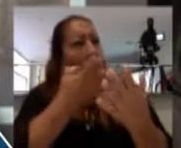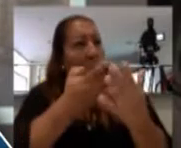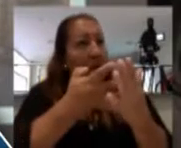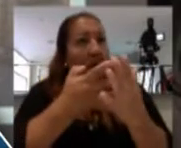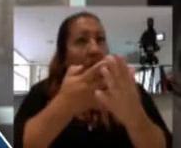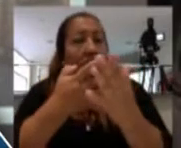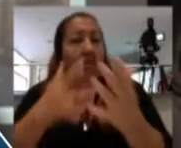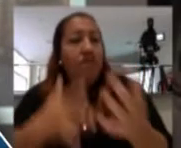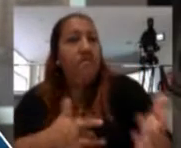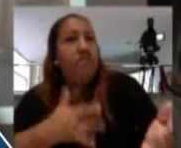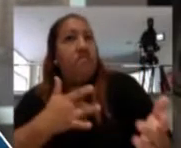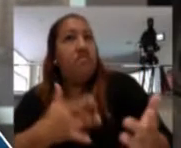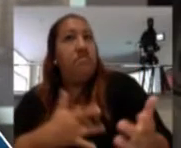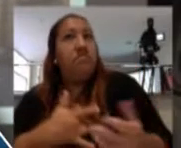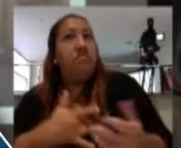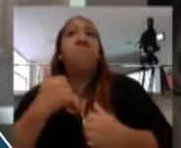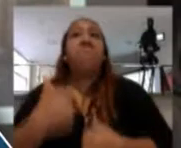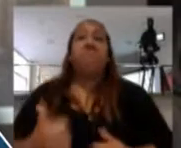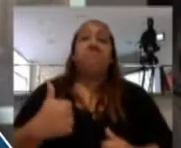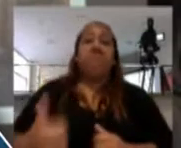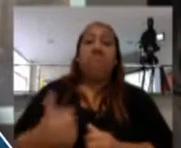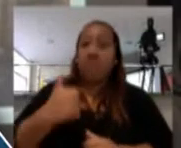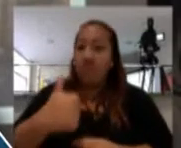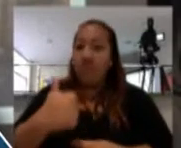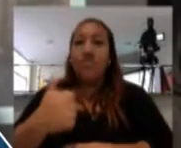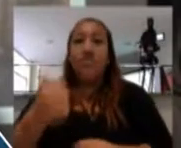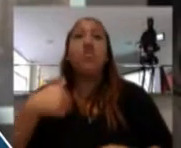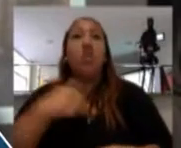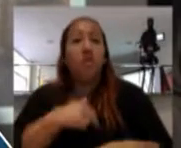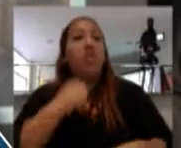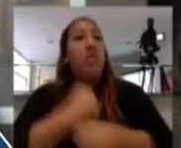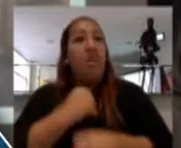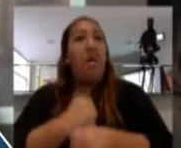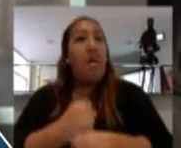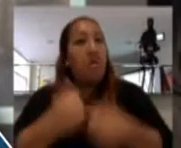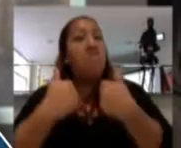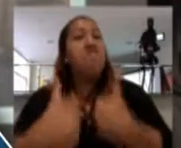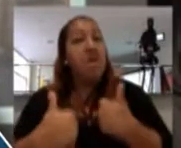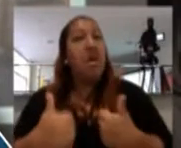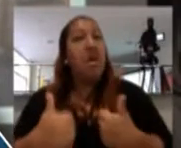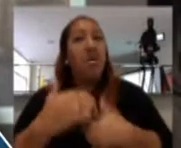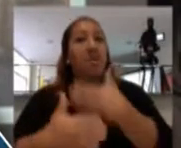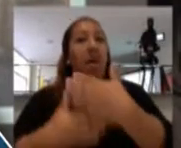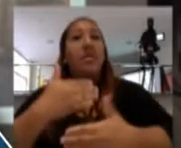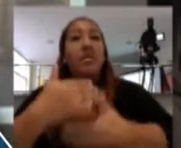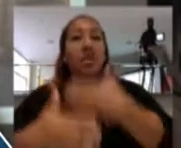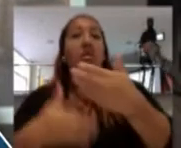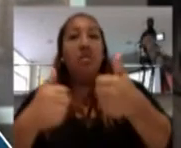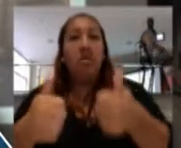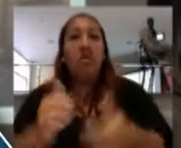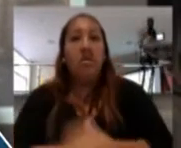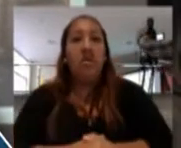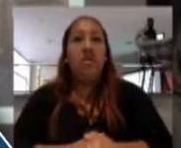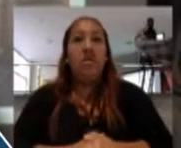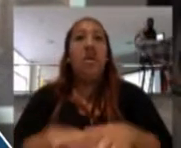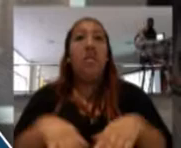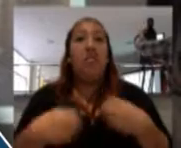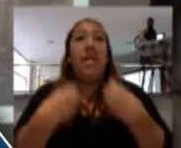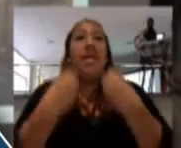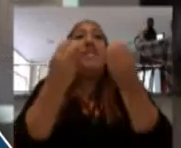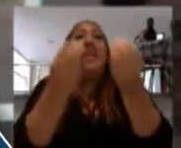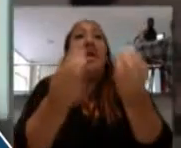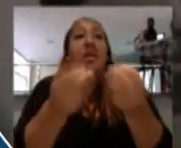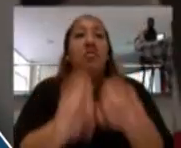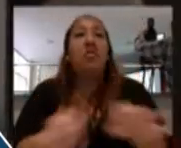personalmente una sensación muy positiva de que estamos haciendo las cosas en el sentido correcto de poder darle esa prioridad